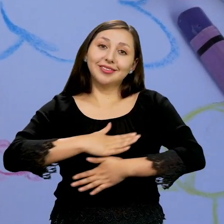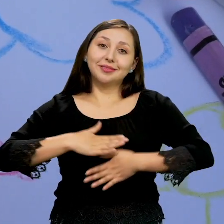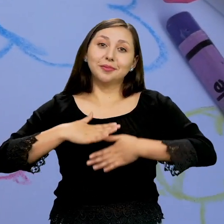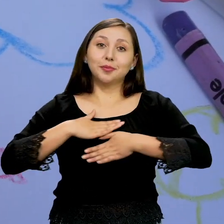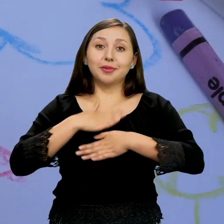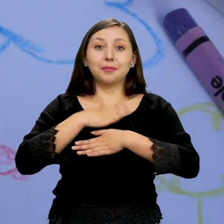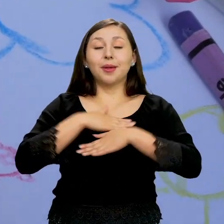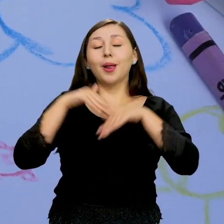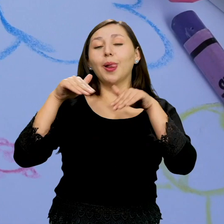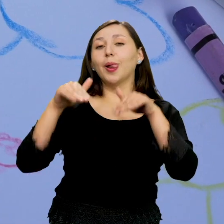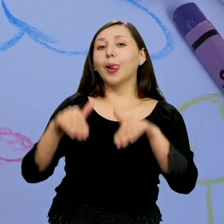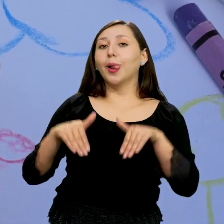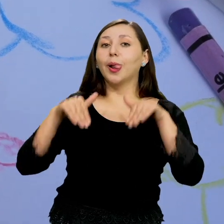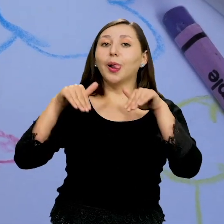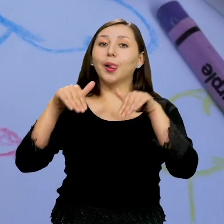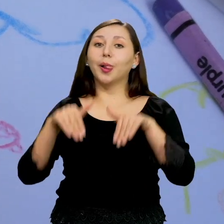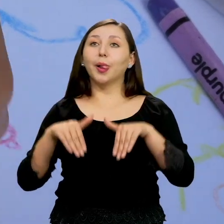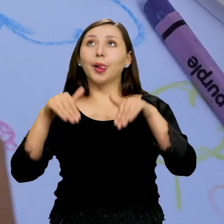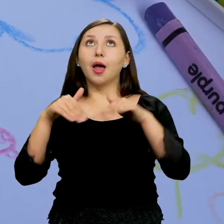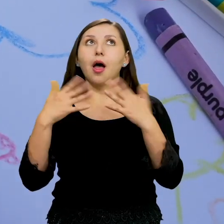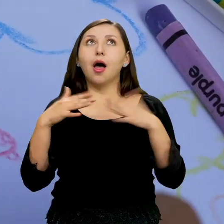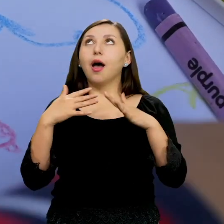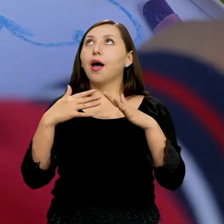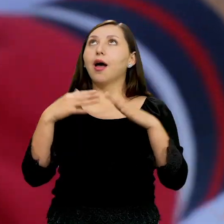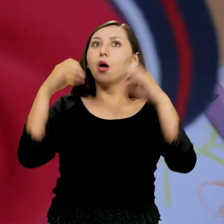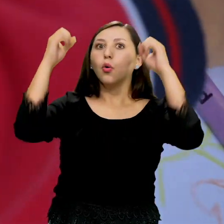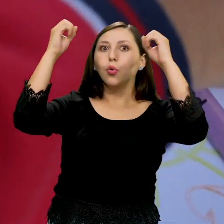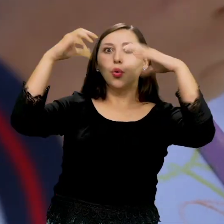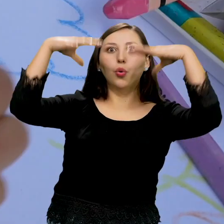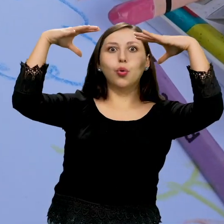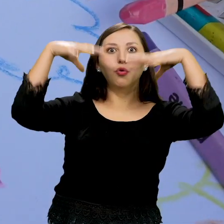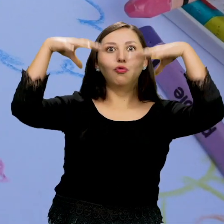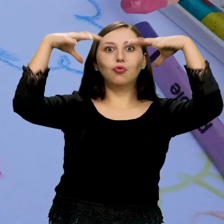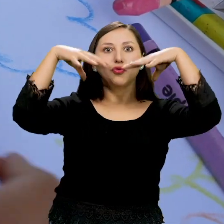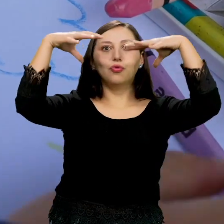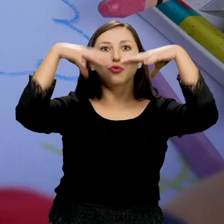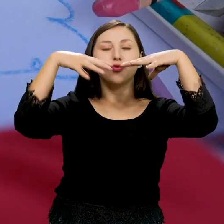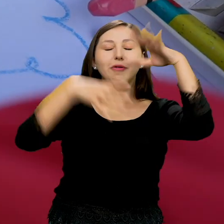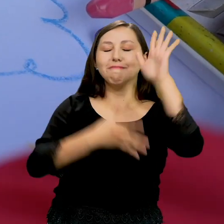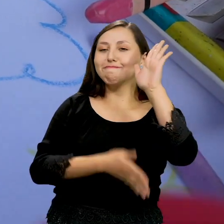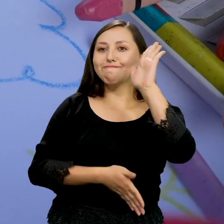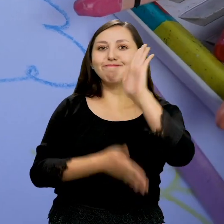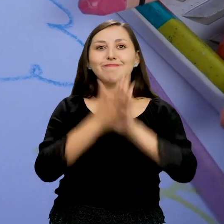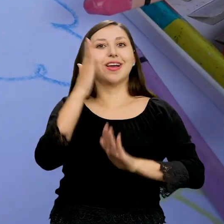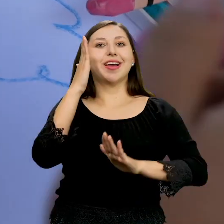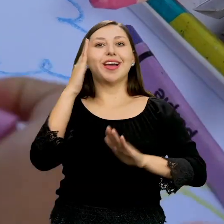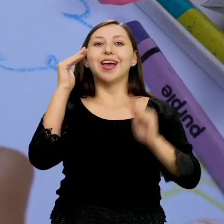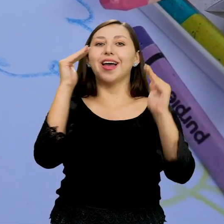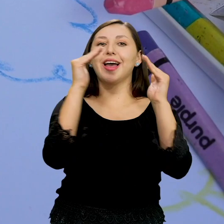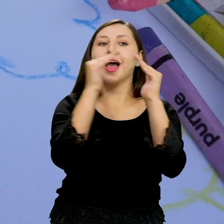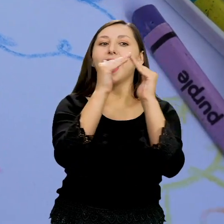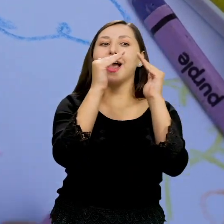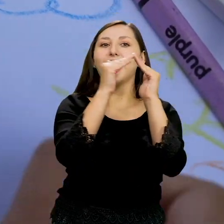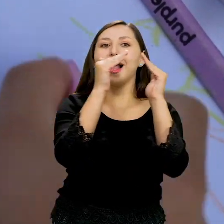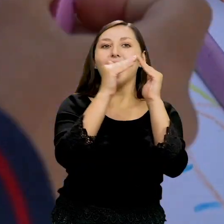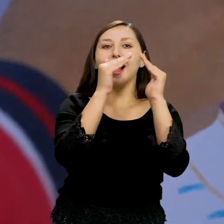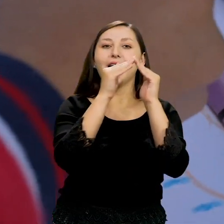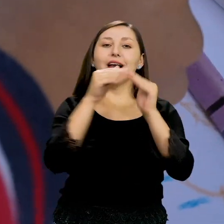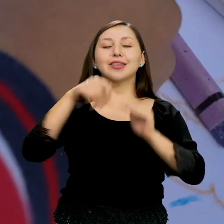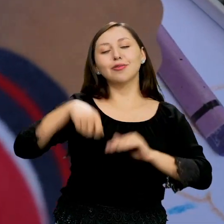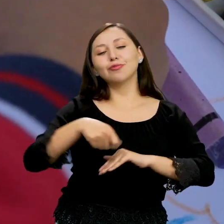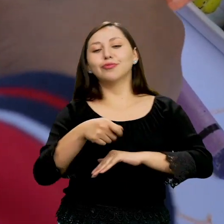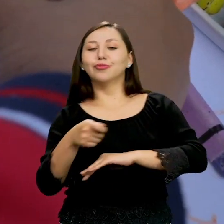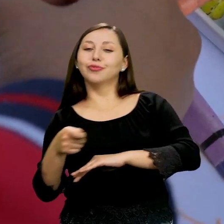Macarena Vio que estaba empezando a llover Y ahí nos fuimos a nuestra casa Que estaba un poquito al bosque